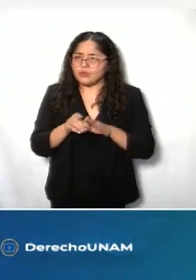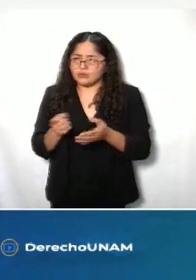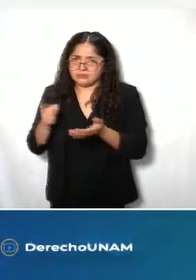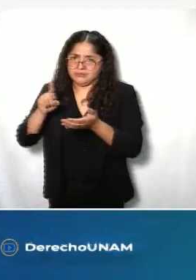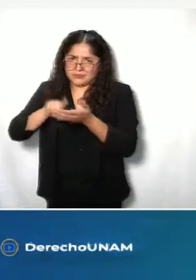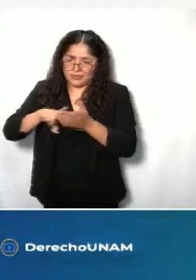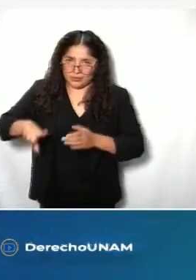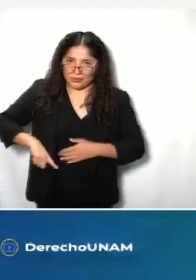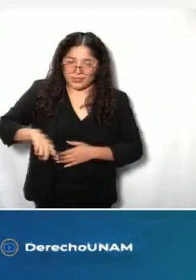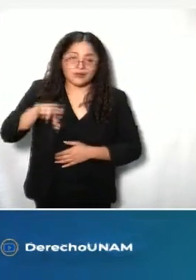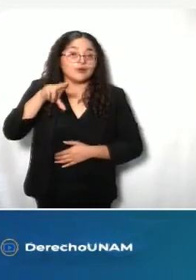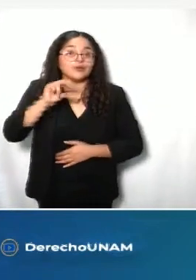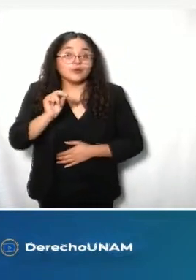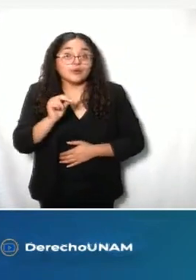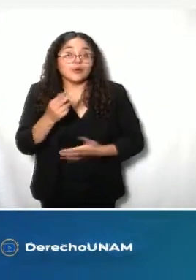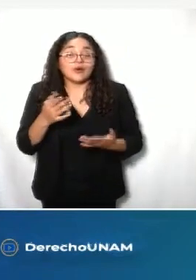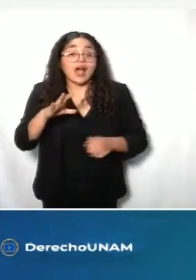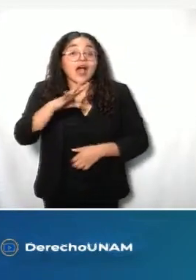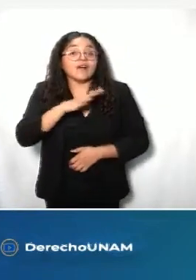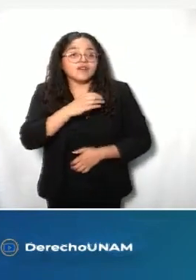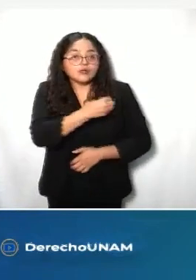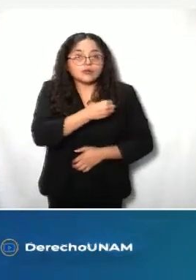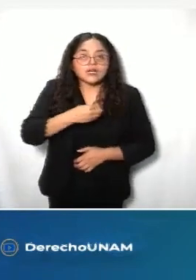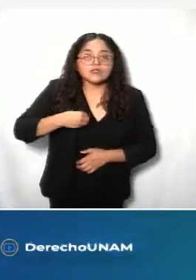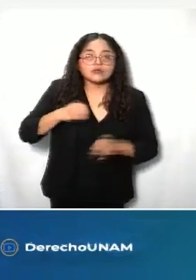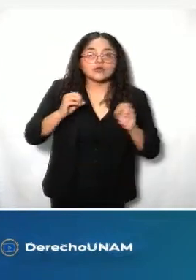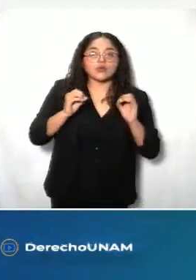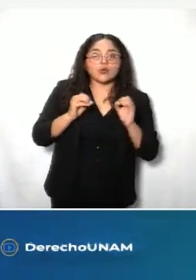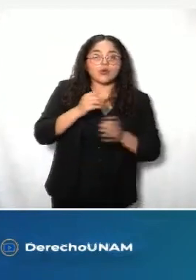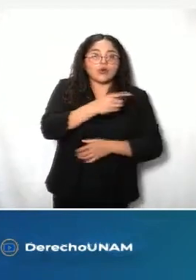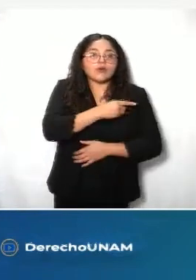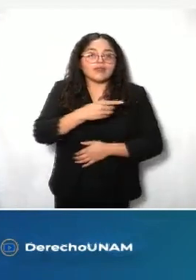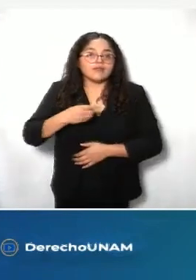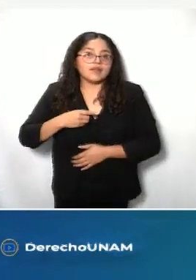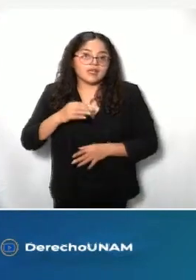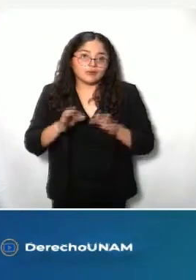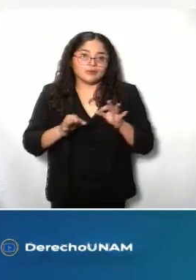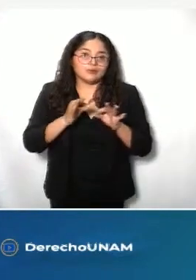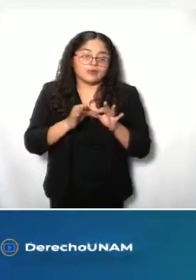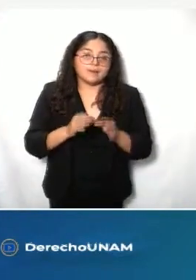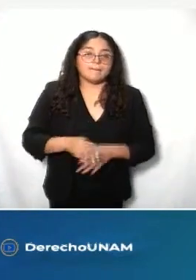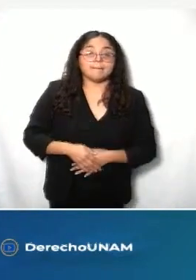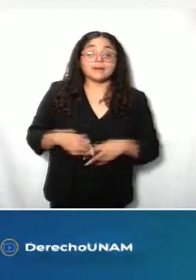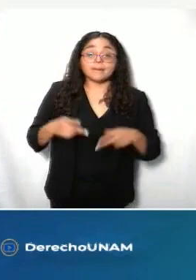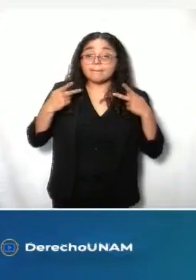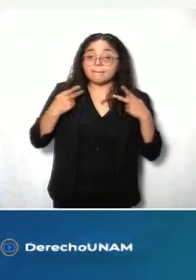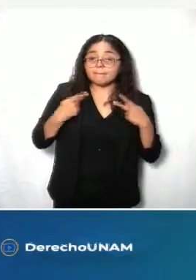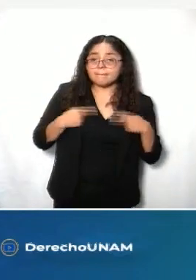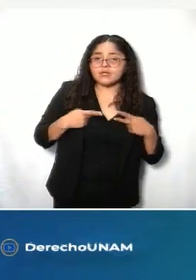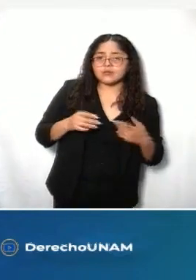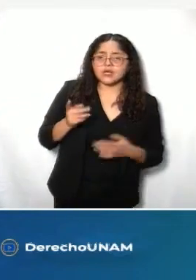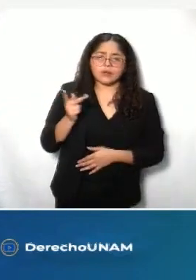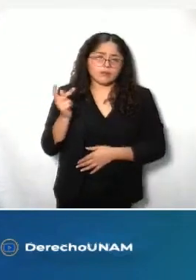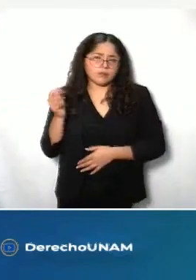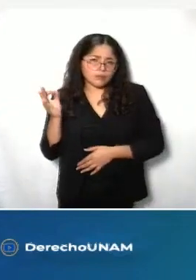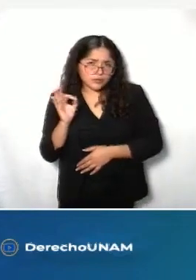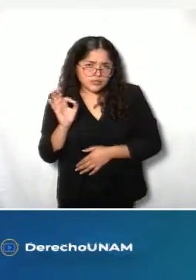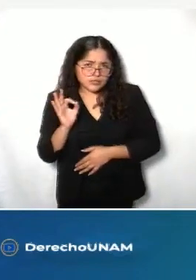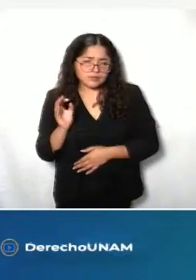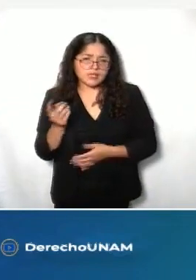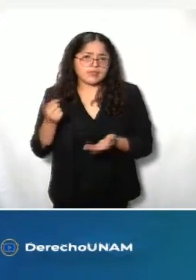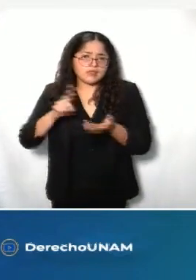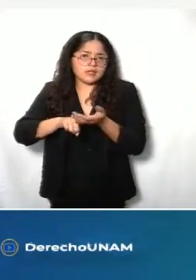tienen competencias y obligaciones, como personas sí, cuando se muevan en el entorno